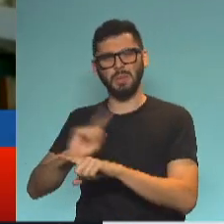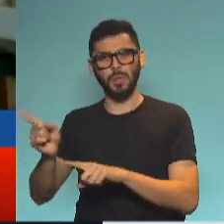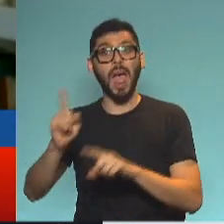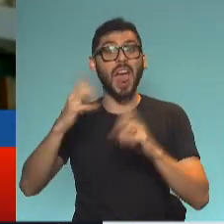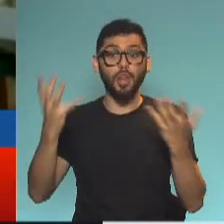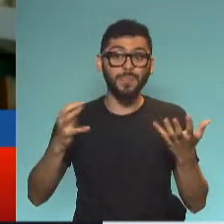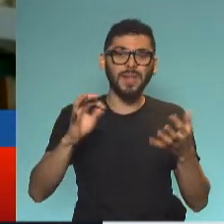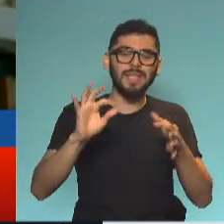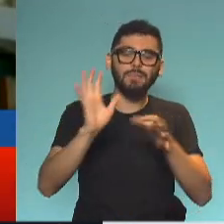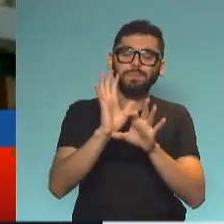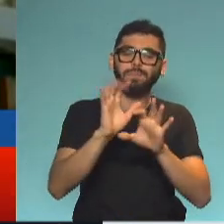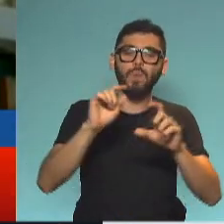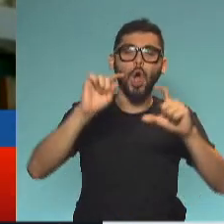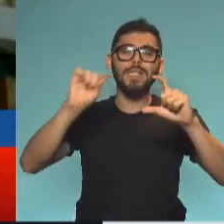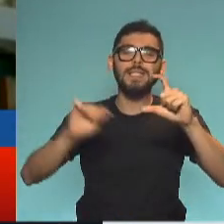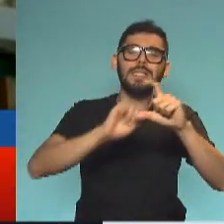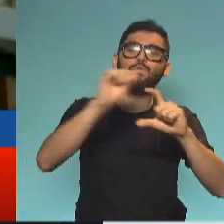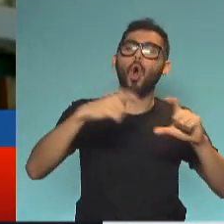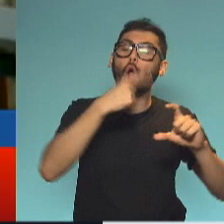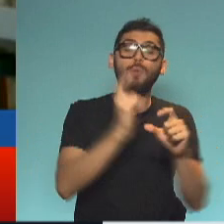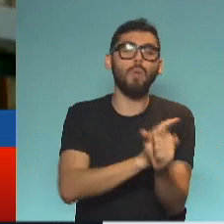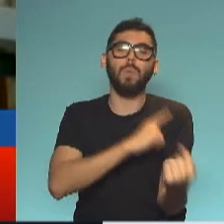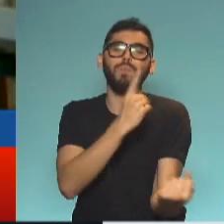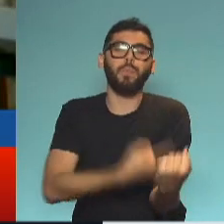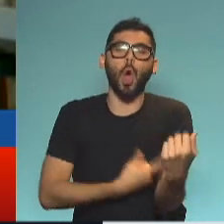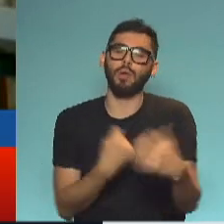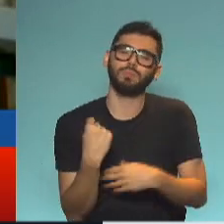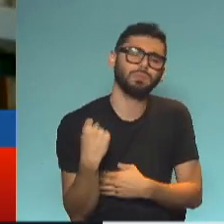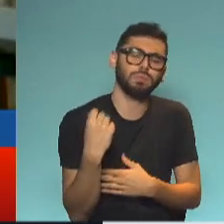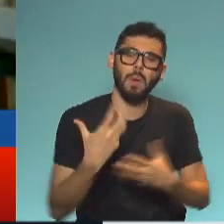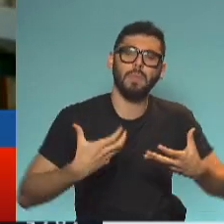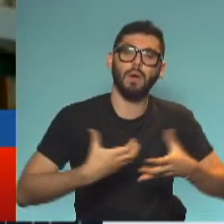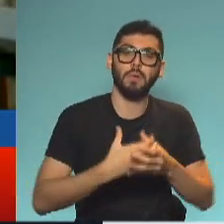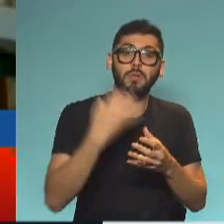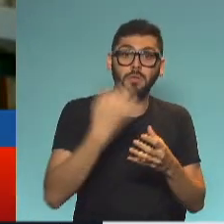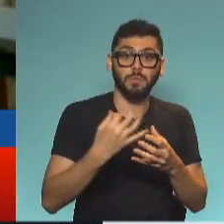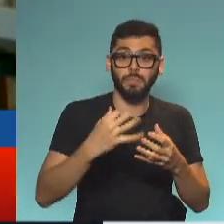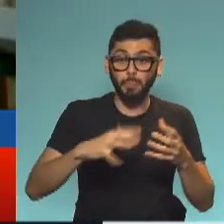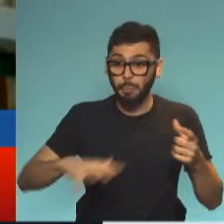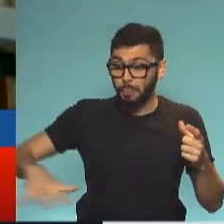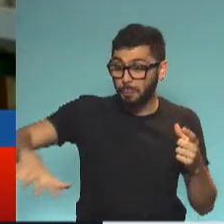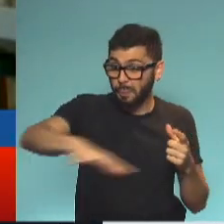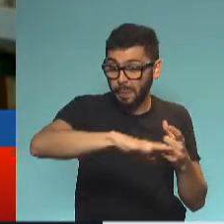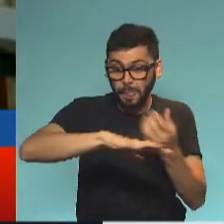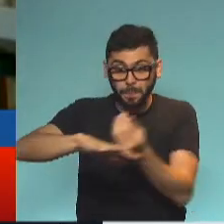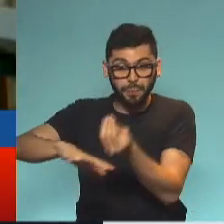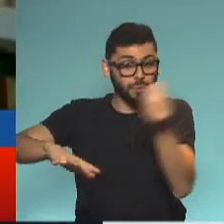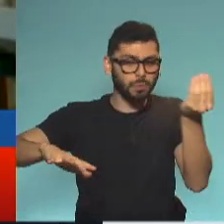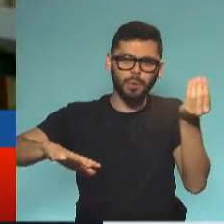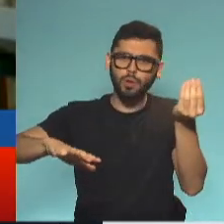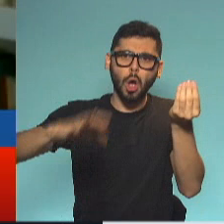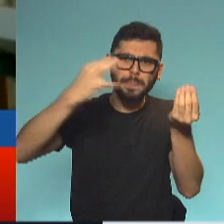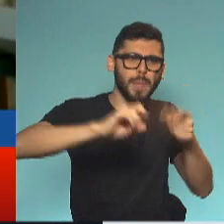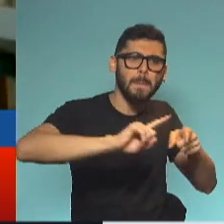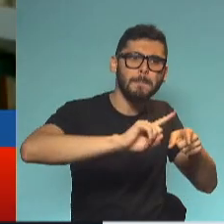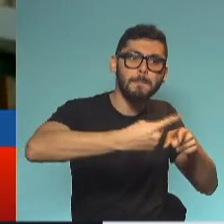rojo argentino, el círculo de poder, ha privilegiado por encima de la representación sectorial, una representación política